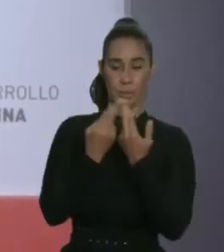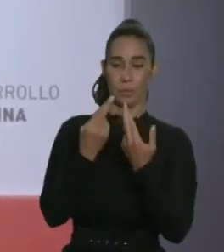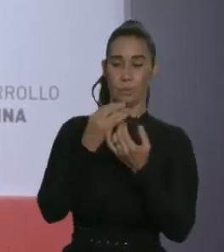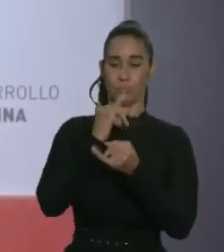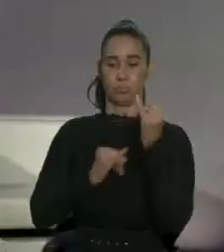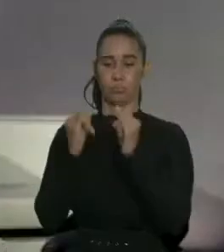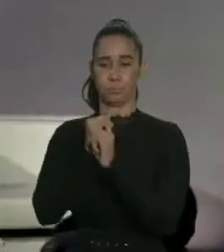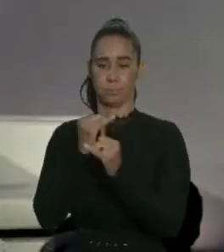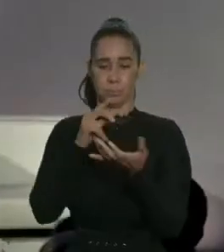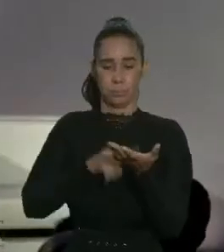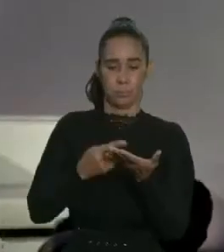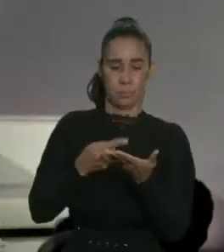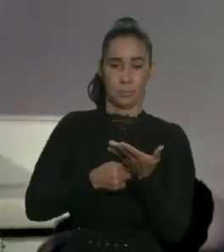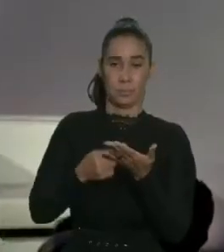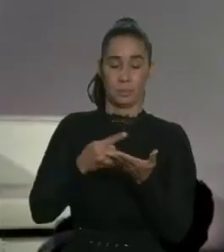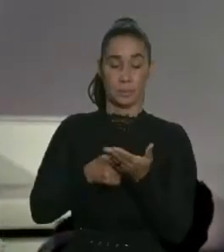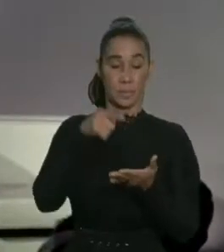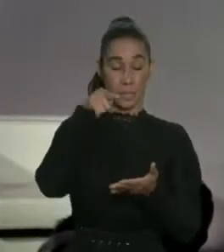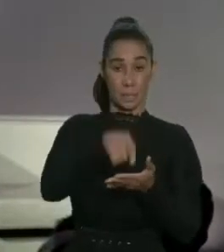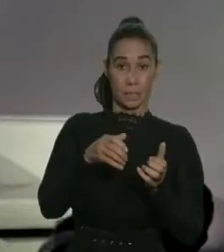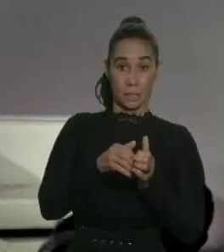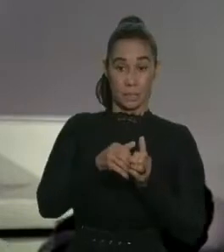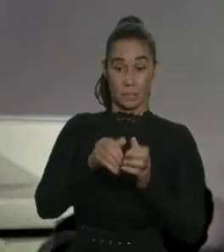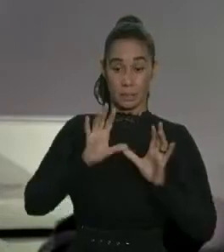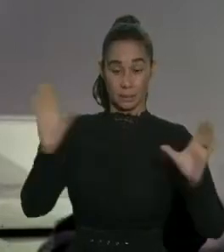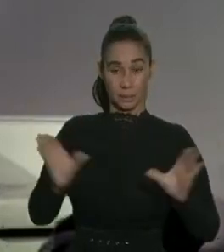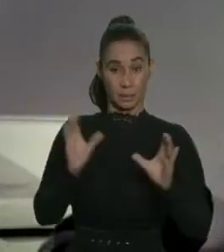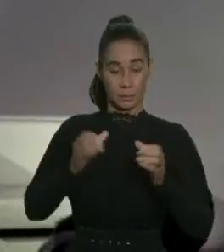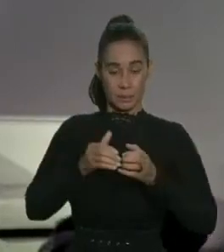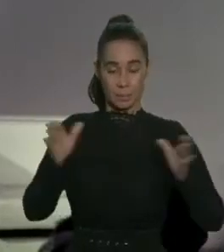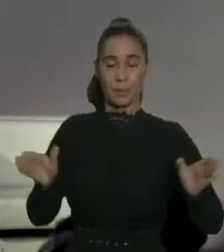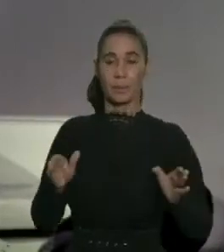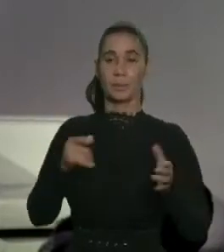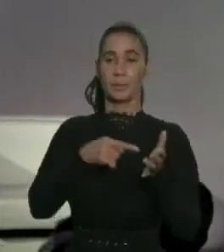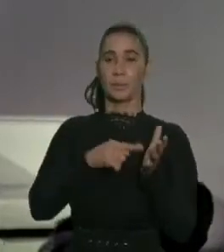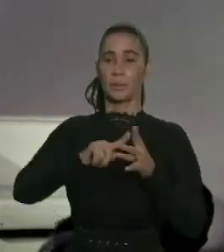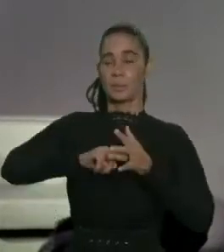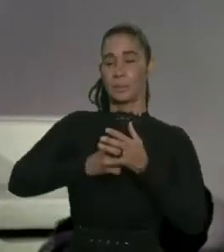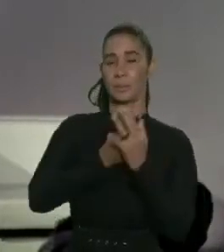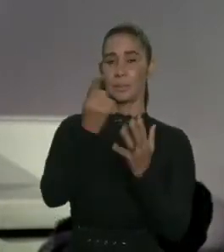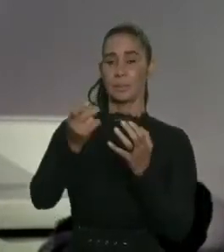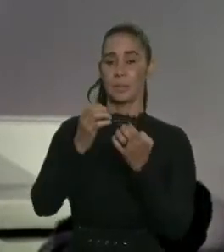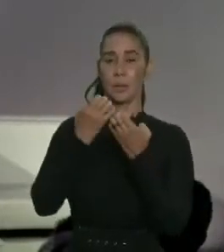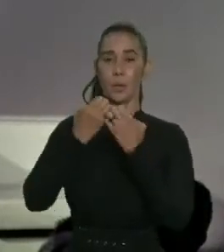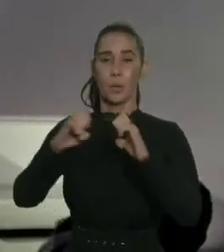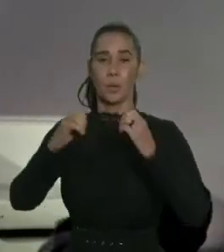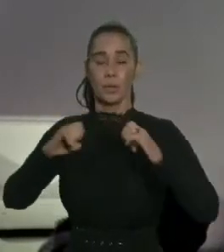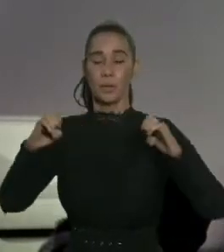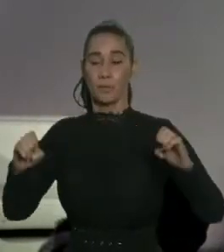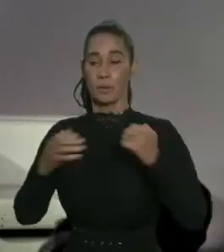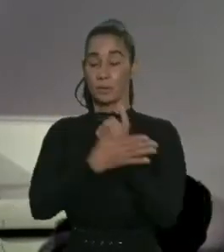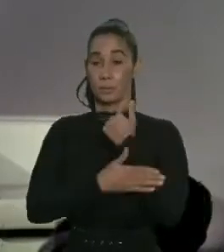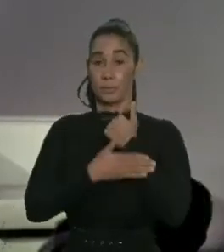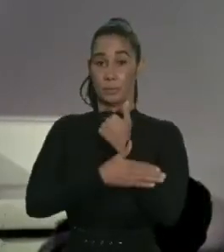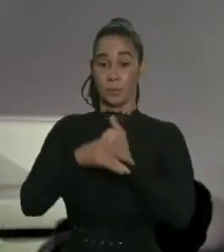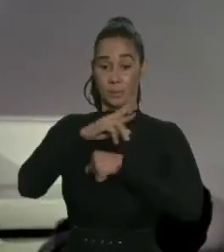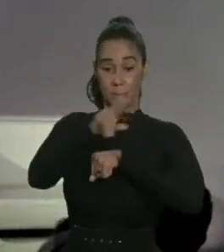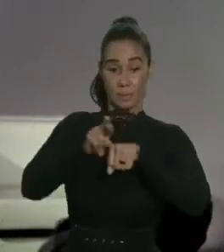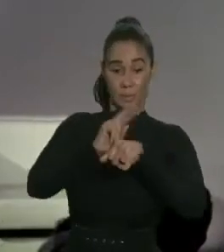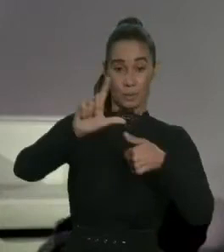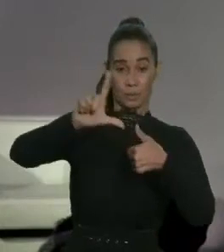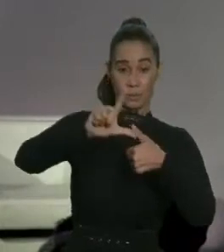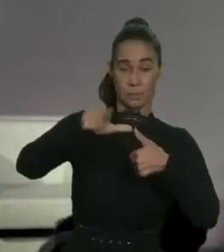internacional, por lo que este espacio nace con la misión de poner en valor los esfuerzos de las naciones de nuestra región por